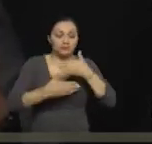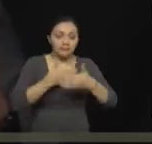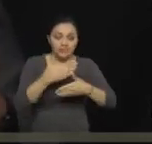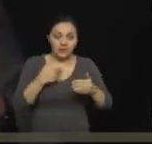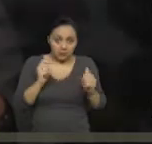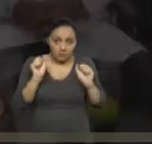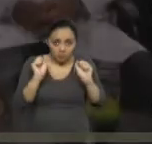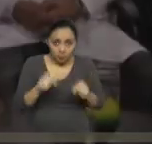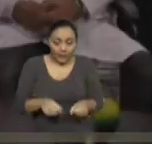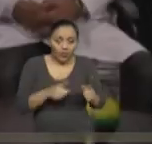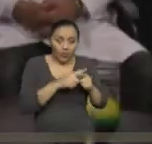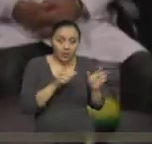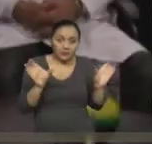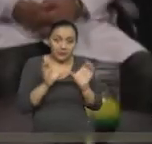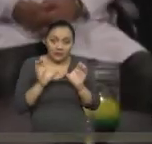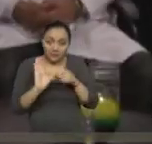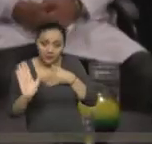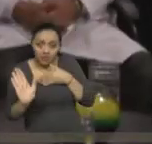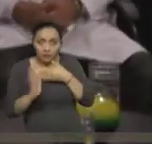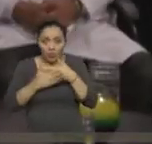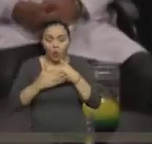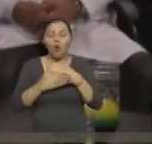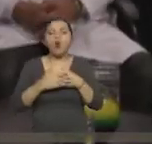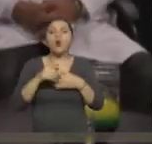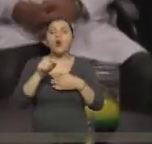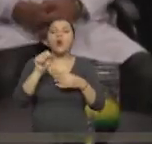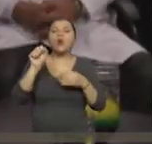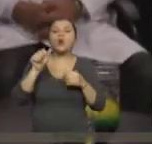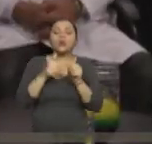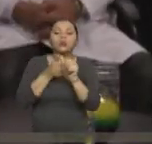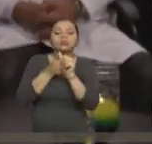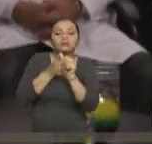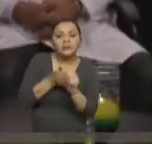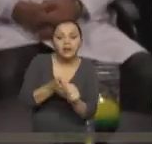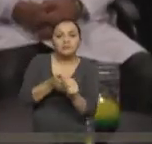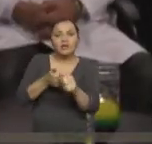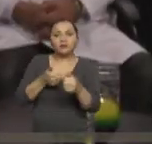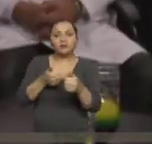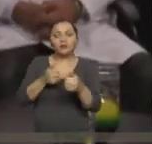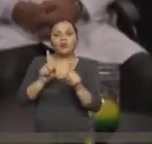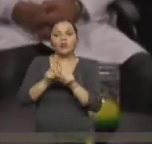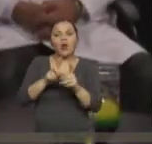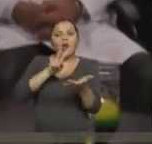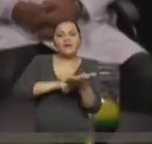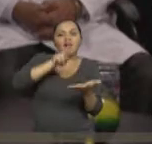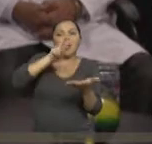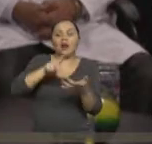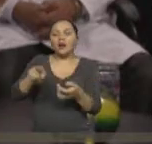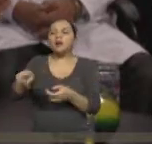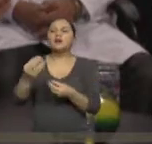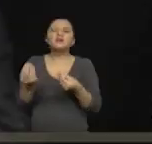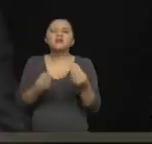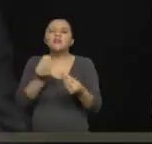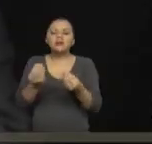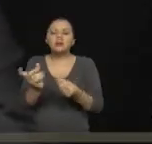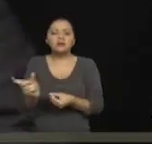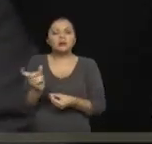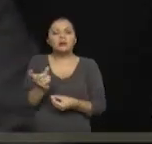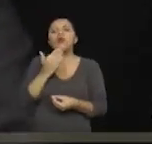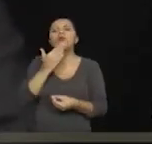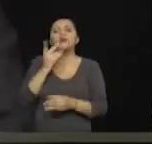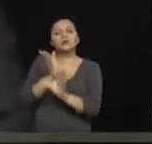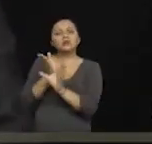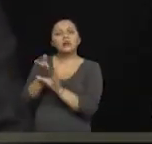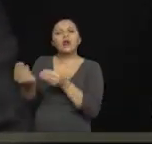acompañamiento también de certificados en este caso para dar el soporte al segundo informe para poder obtener un carnet de discapacidad.